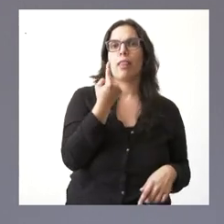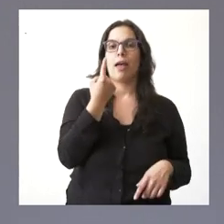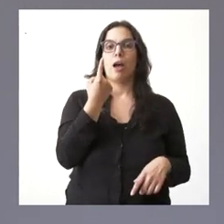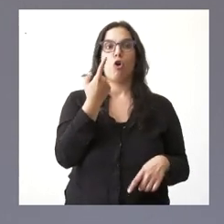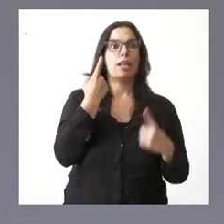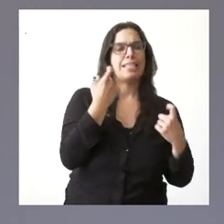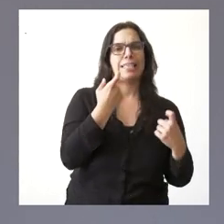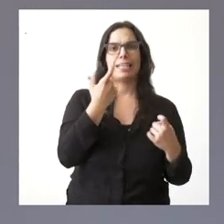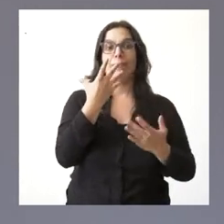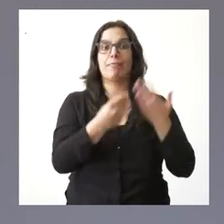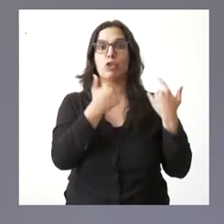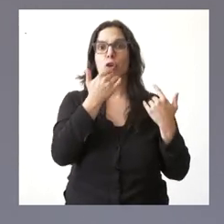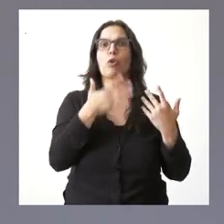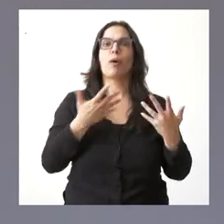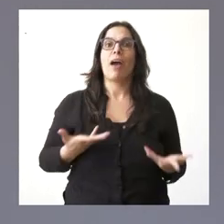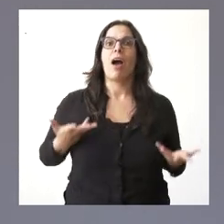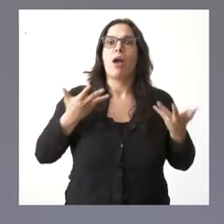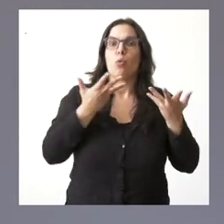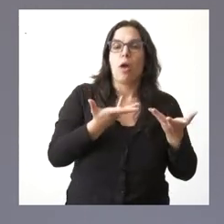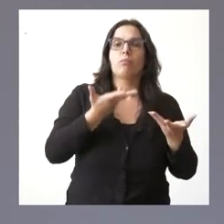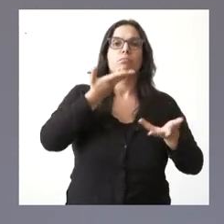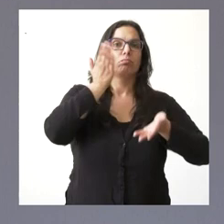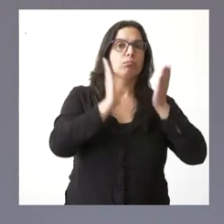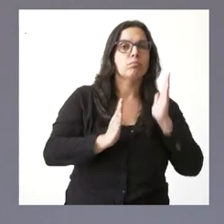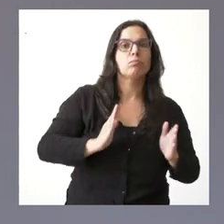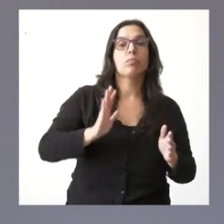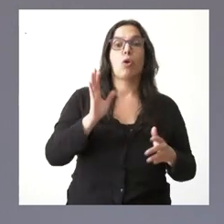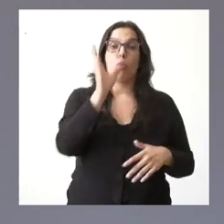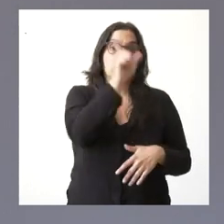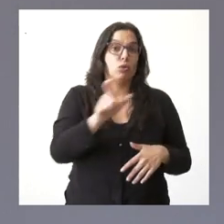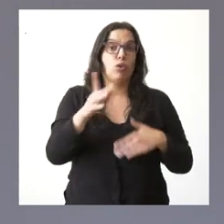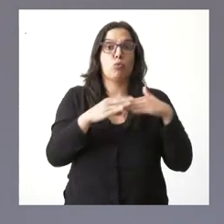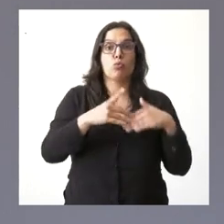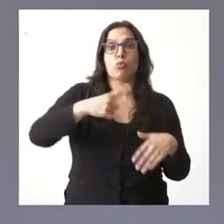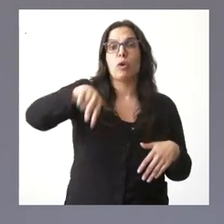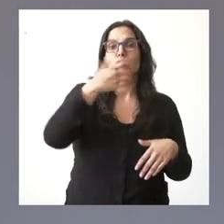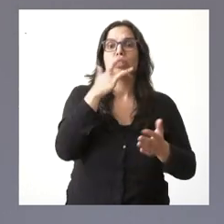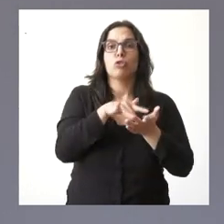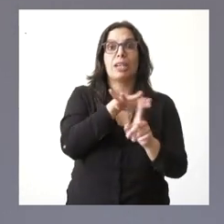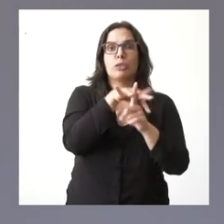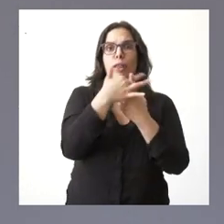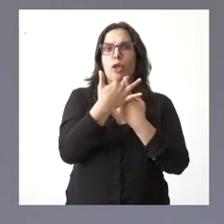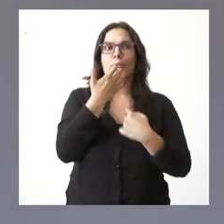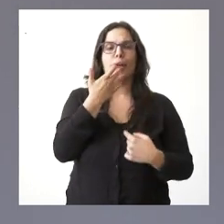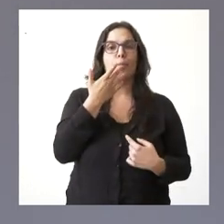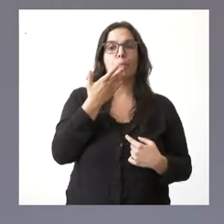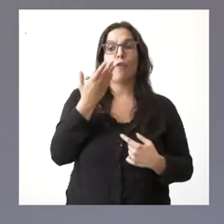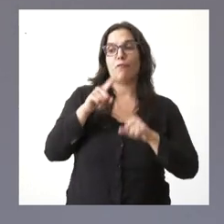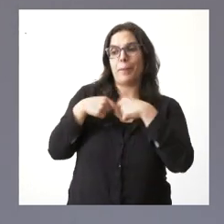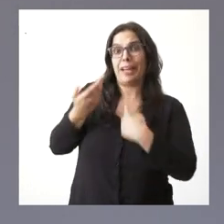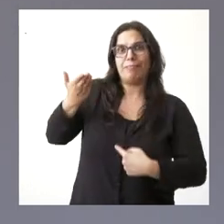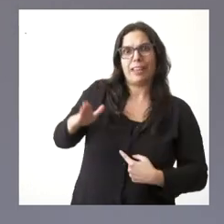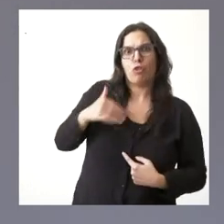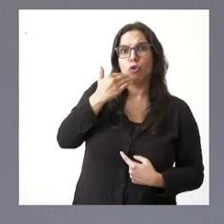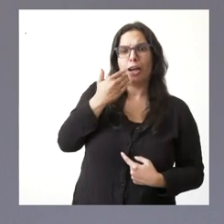con la rehabilitación o también que se pueda ayudar a esos usuarios en situaciones de duelo y a los cuidadores de los